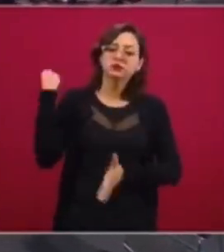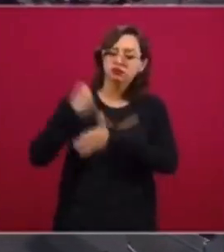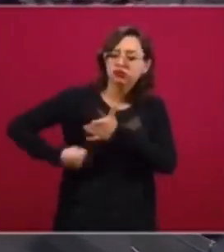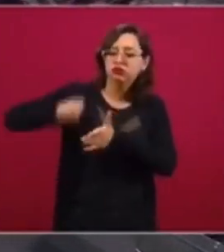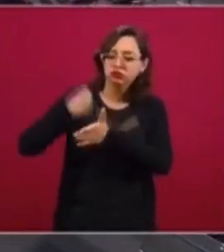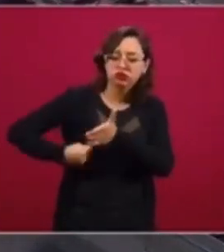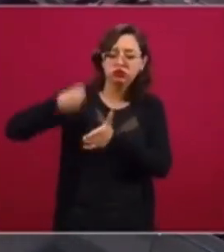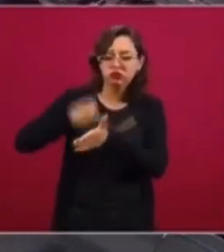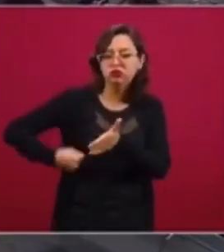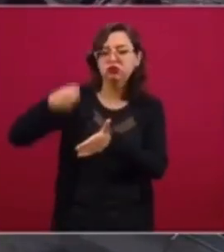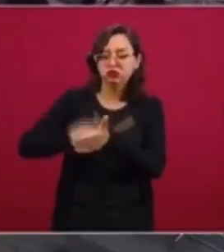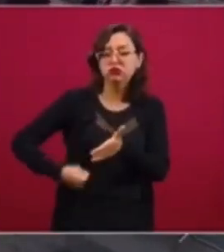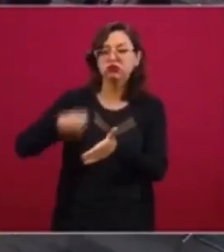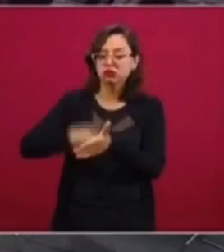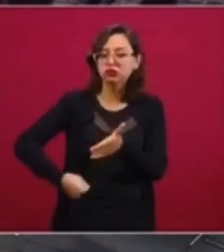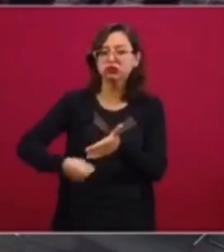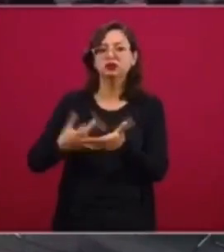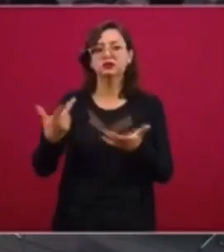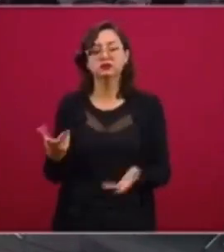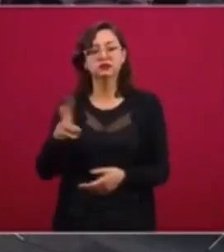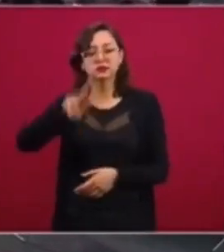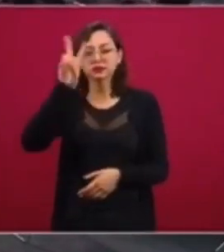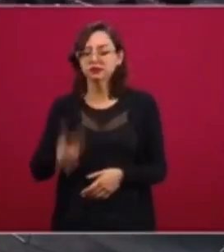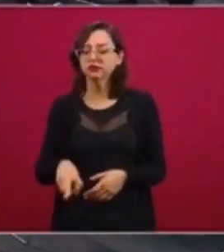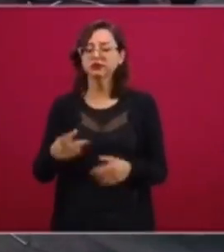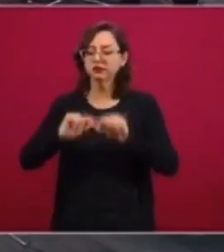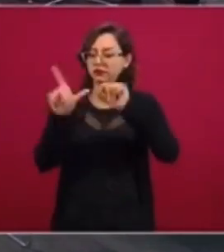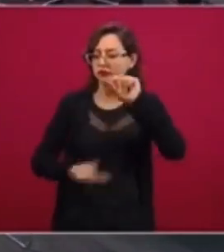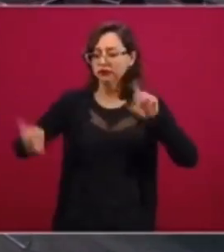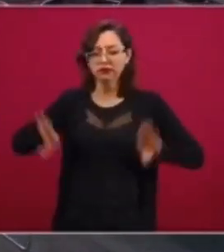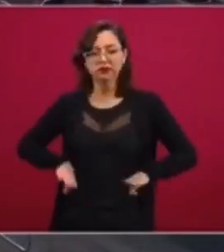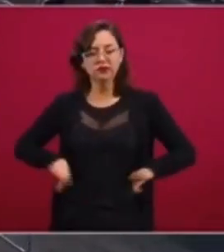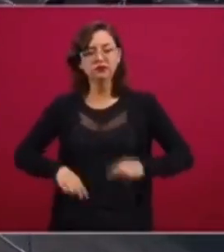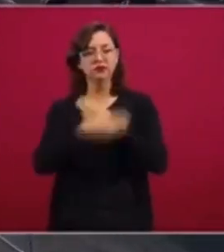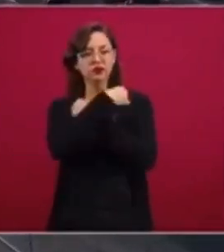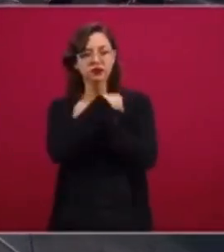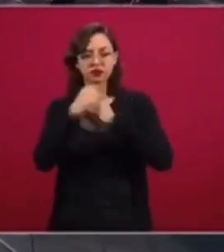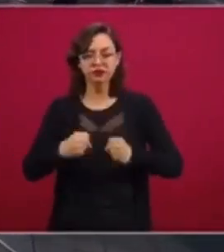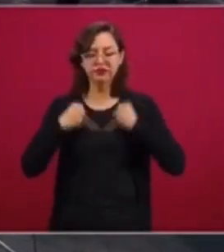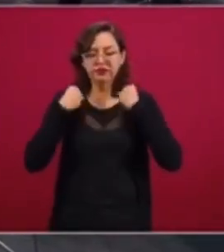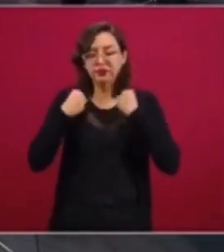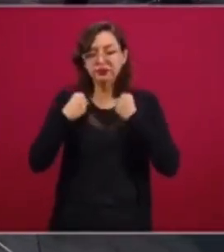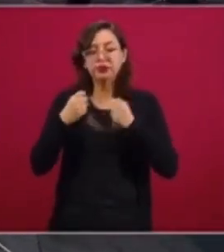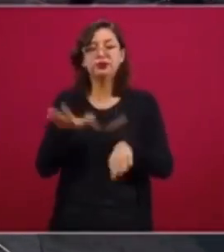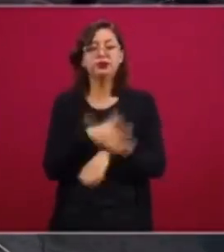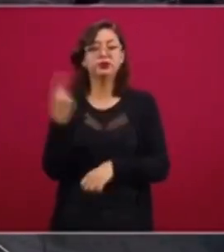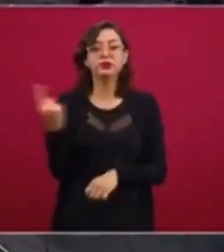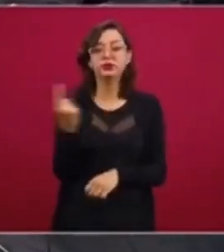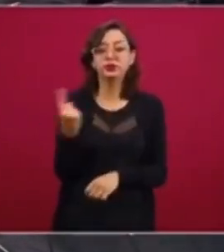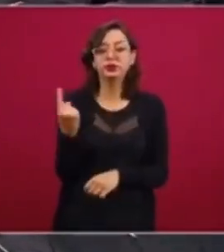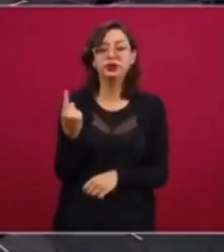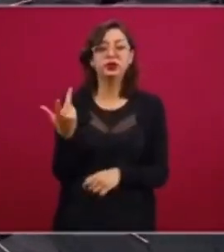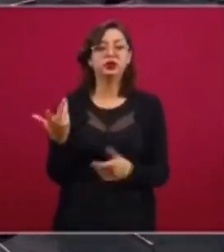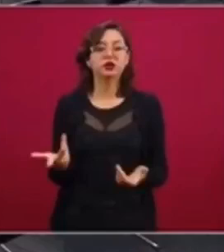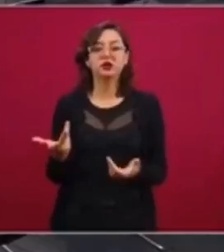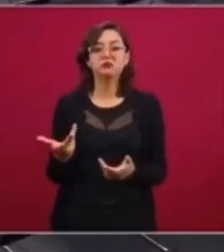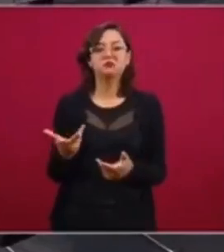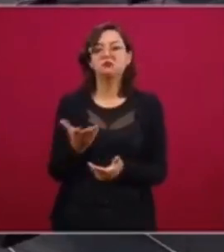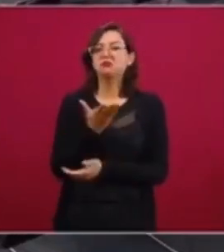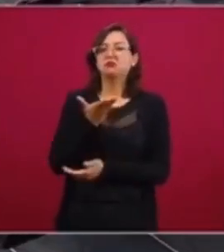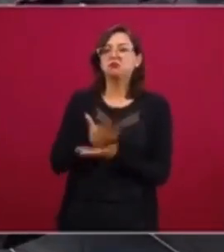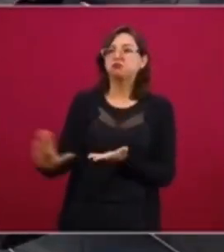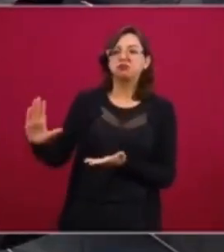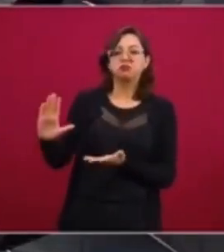en la fortaleza moral de México. Porque eso se había hecho a un lado.